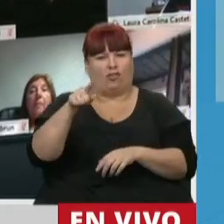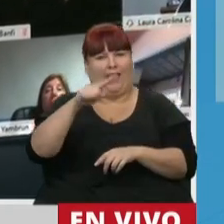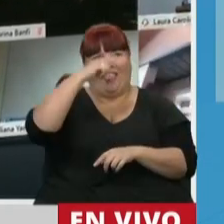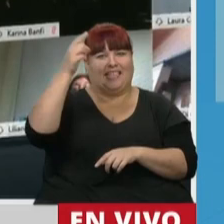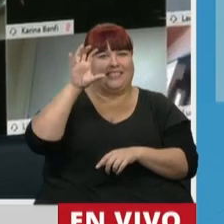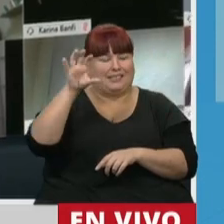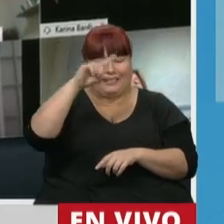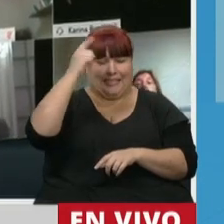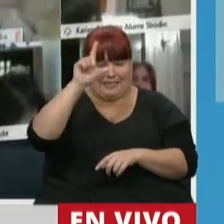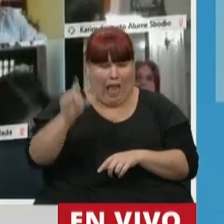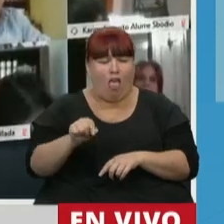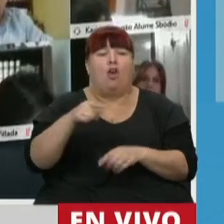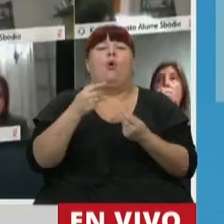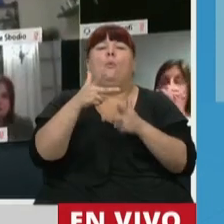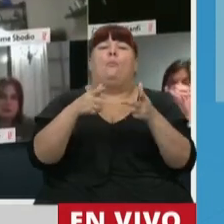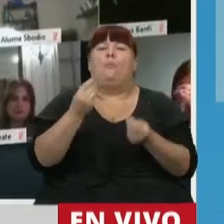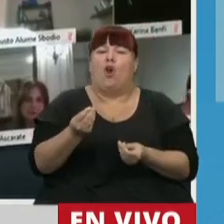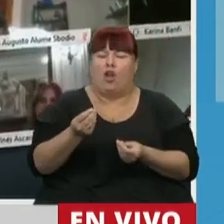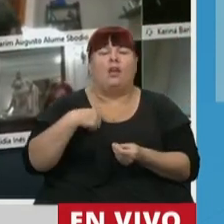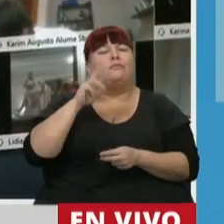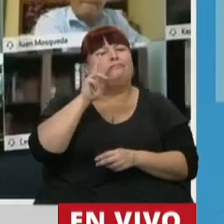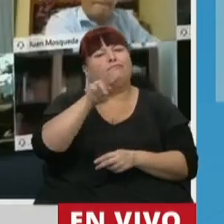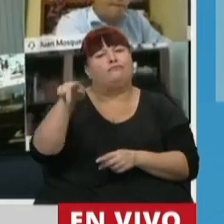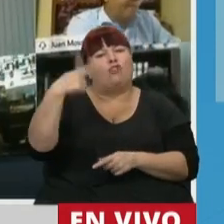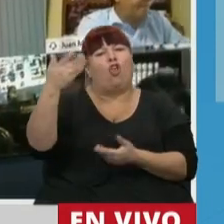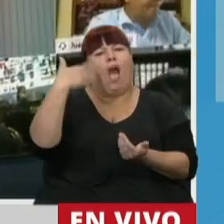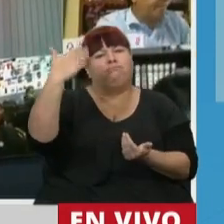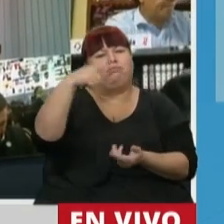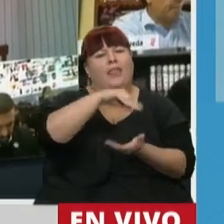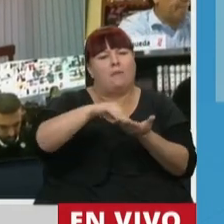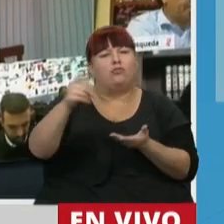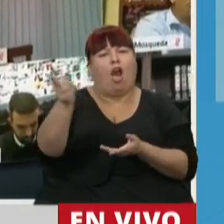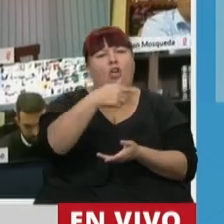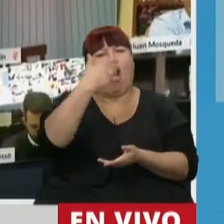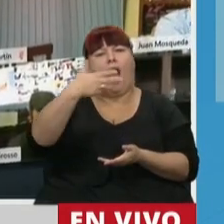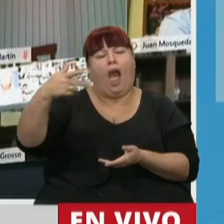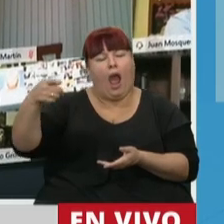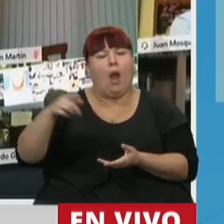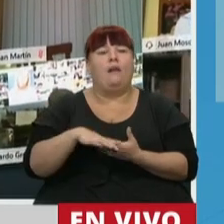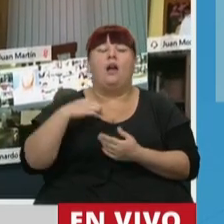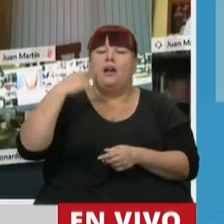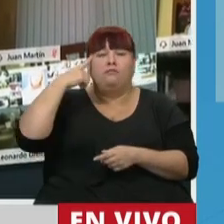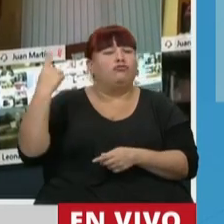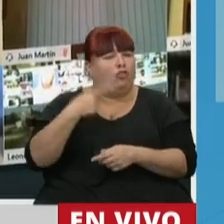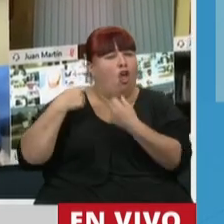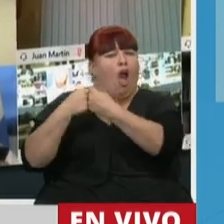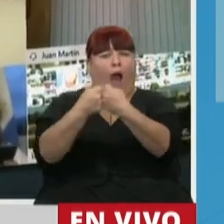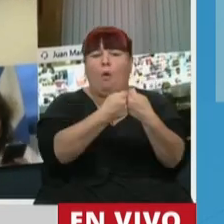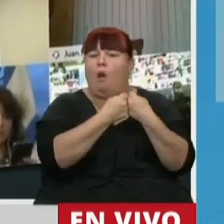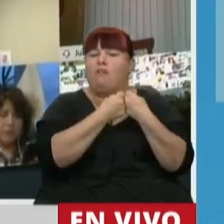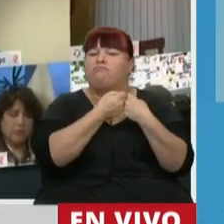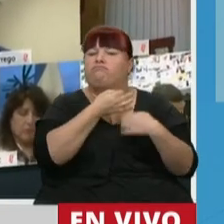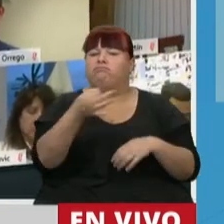de un Estado. ¿Y por qué digo esto? Porque he escuchado atentamente a los diputados y diputadas y creo que coincidimos